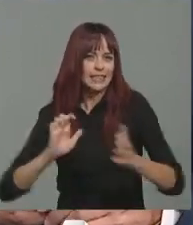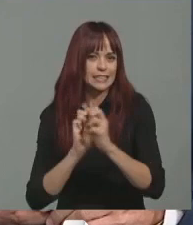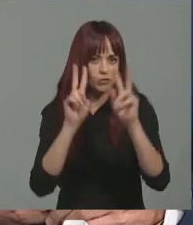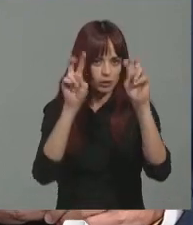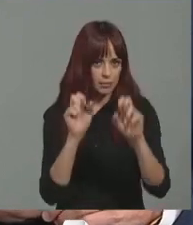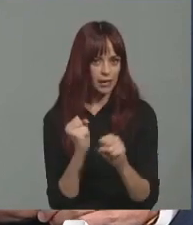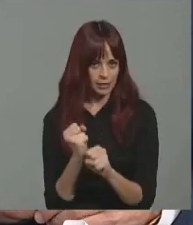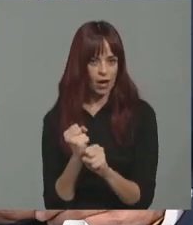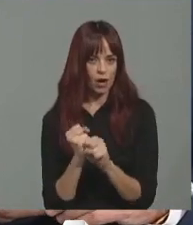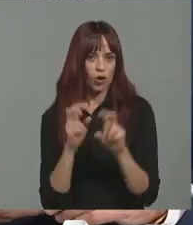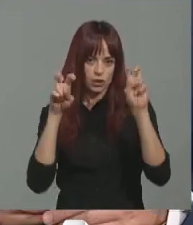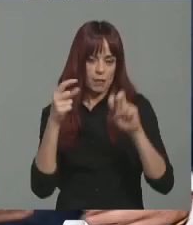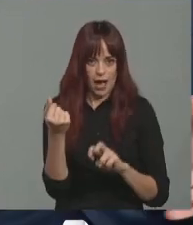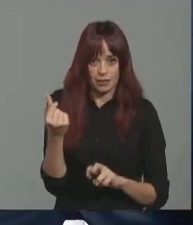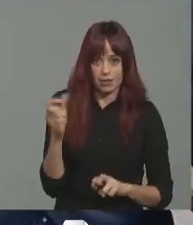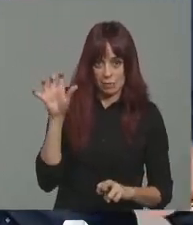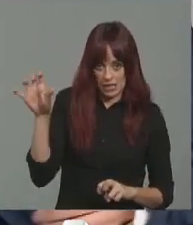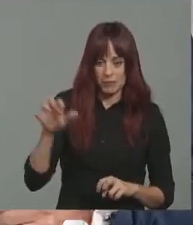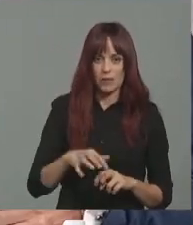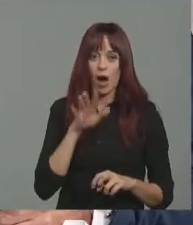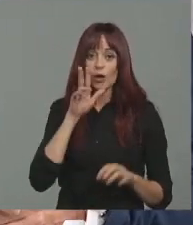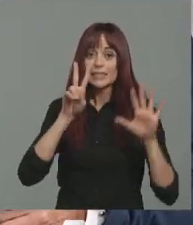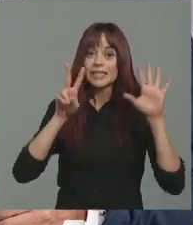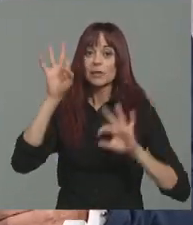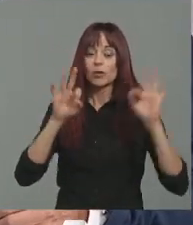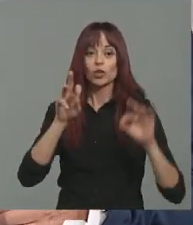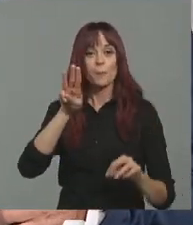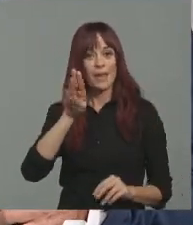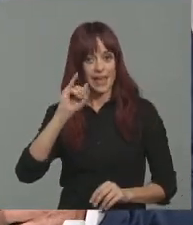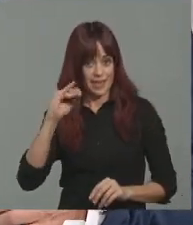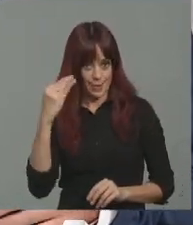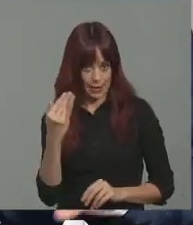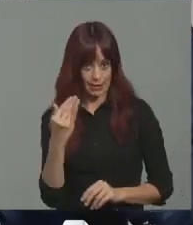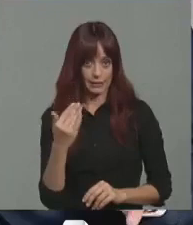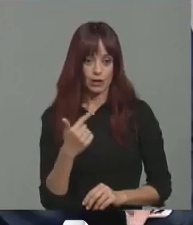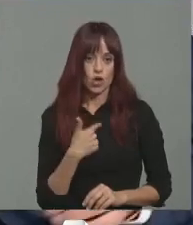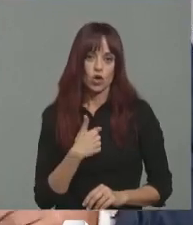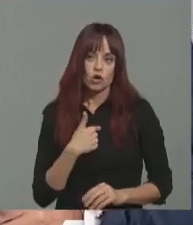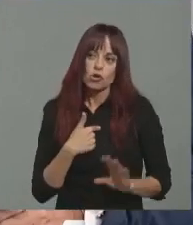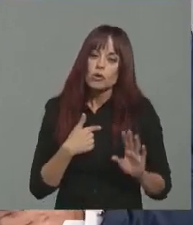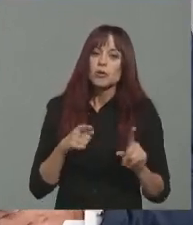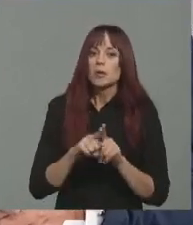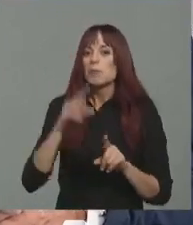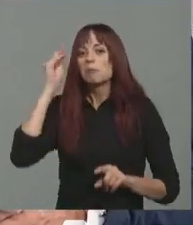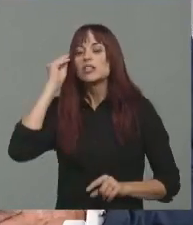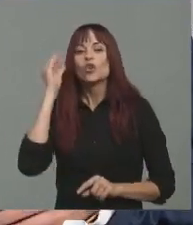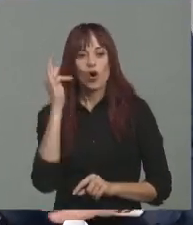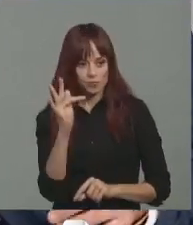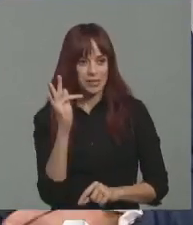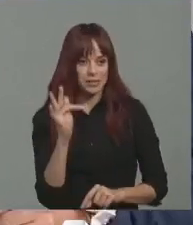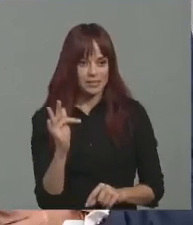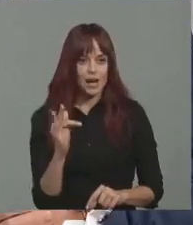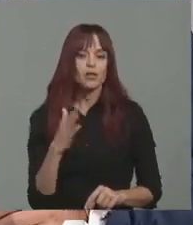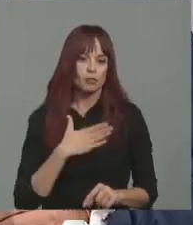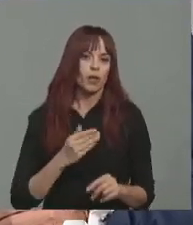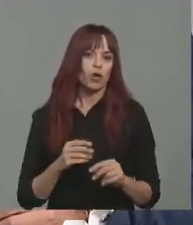y en capital. Estamos en un 7% del PIB. Yo soy prudentemente optimista siempre y creo que